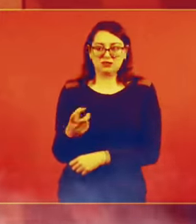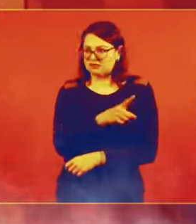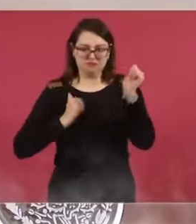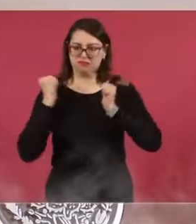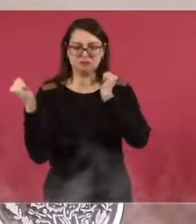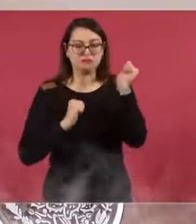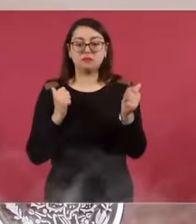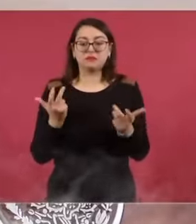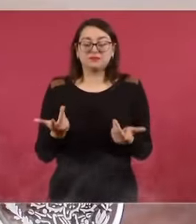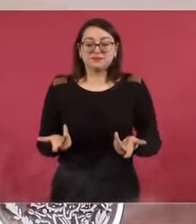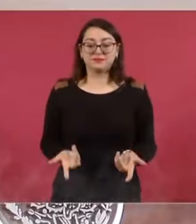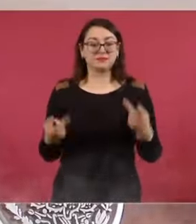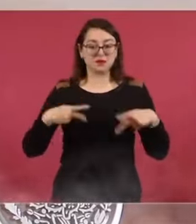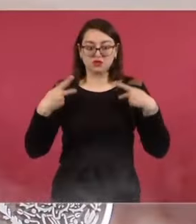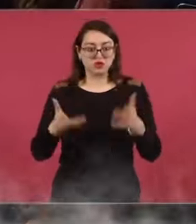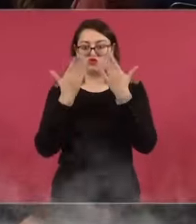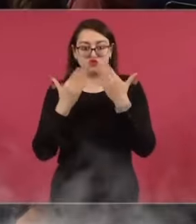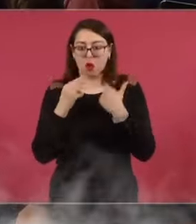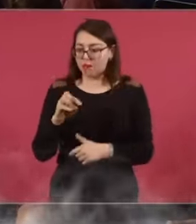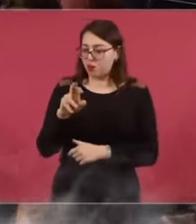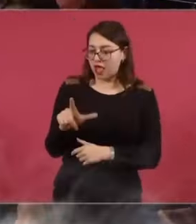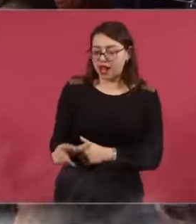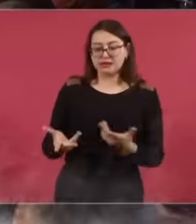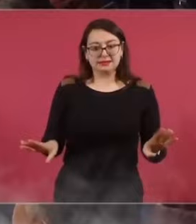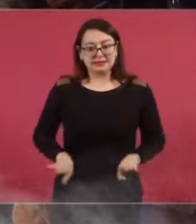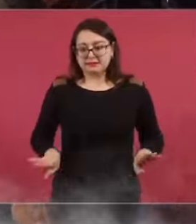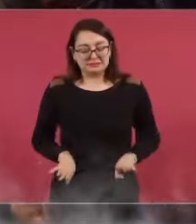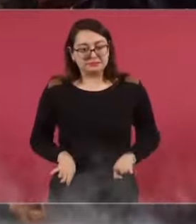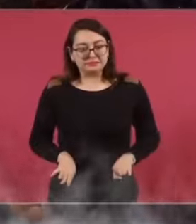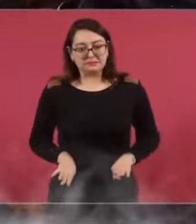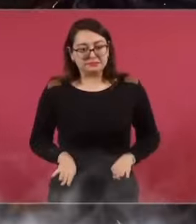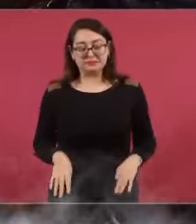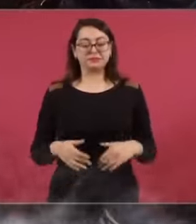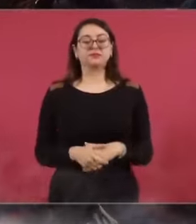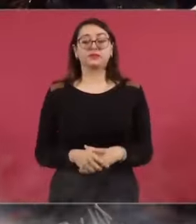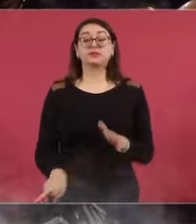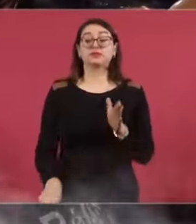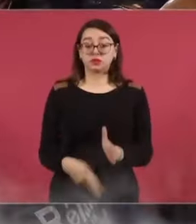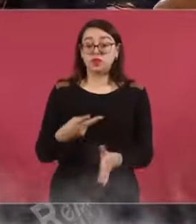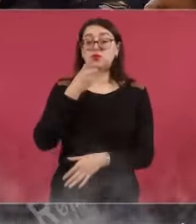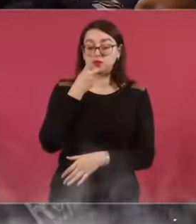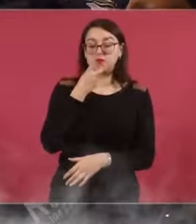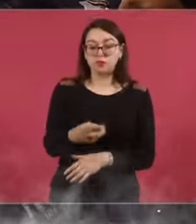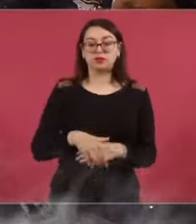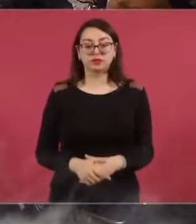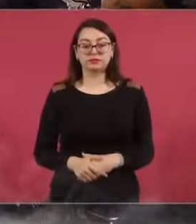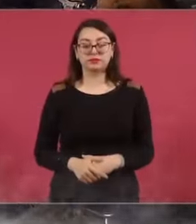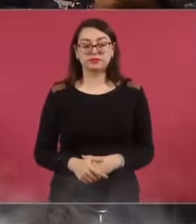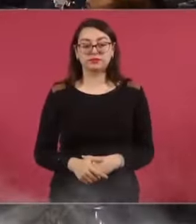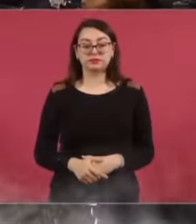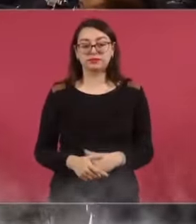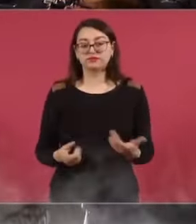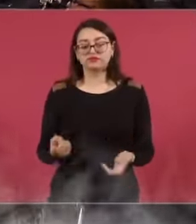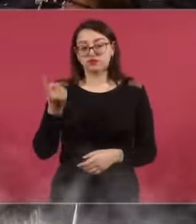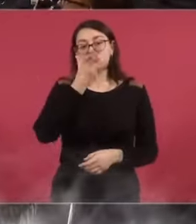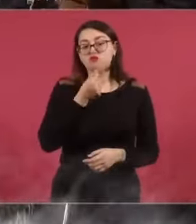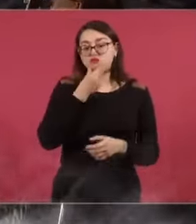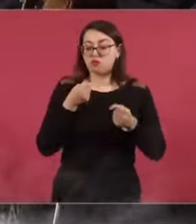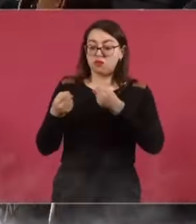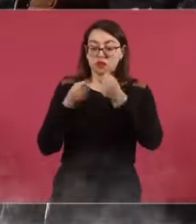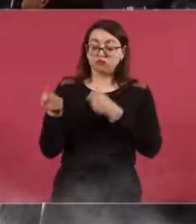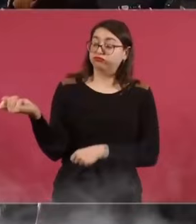sopilotes, de gente que no tiene escrúpulos morales. Voy a repetir, fíjense, lo que hizo el periodista ese famosísimo,